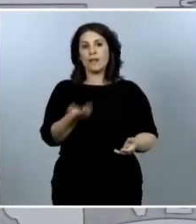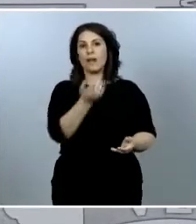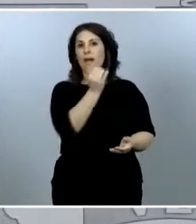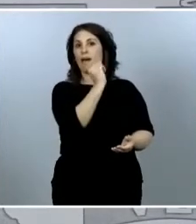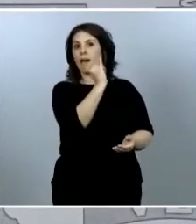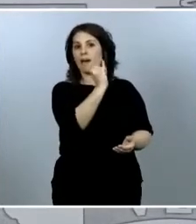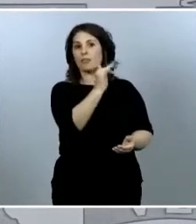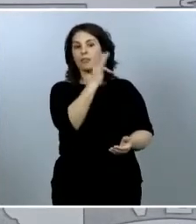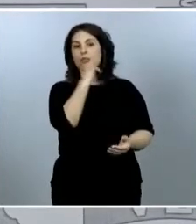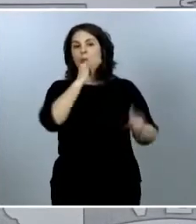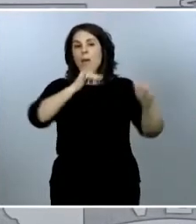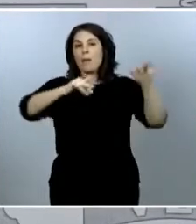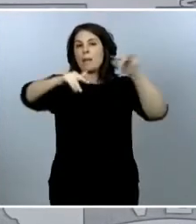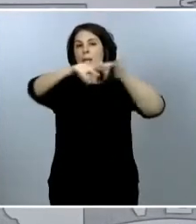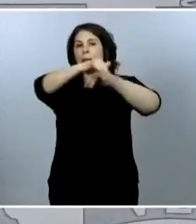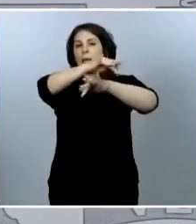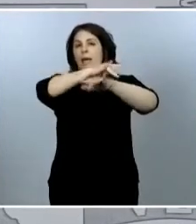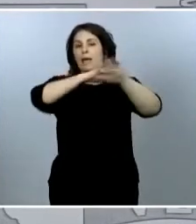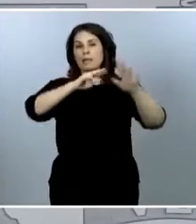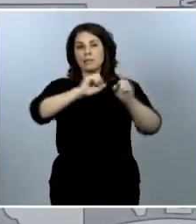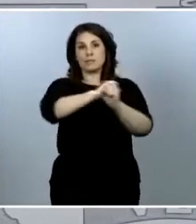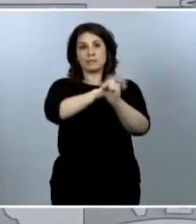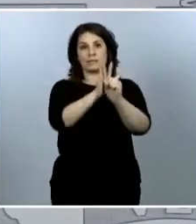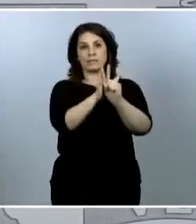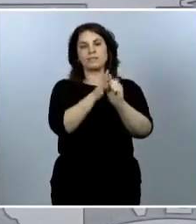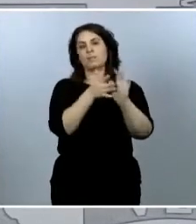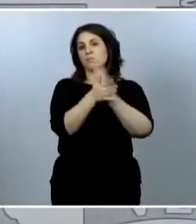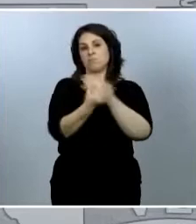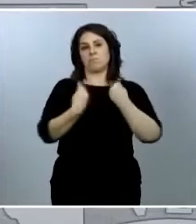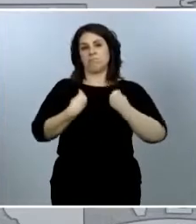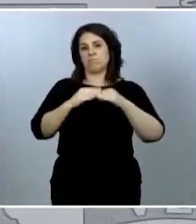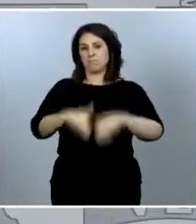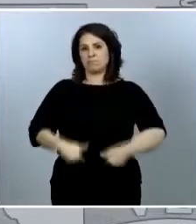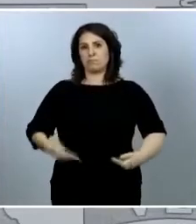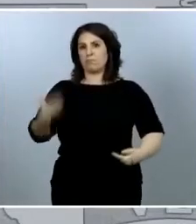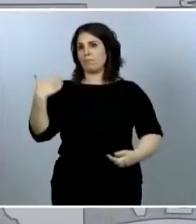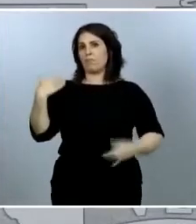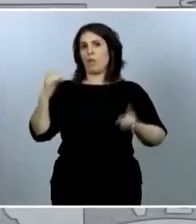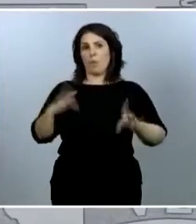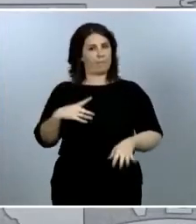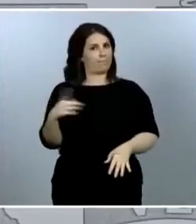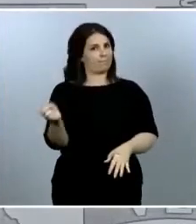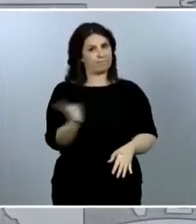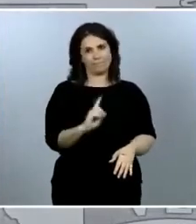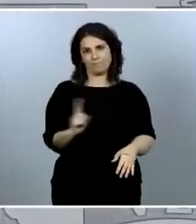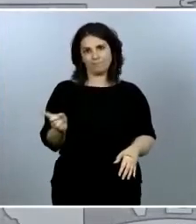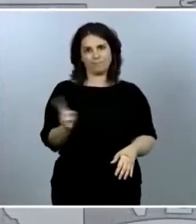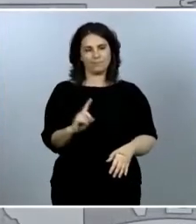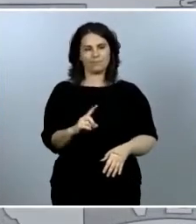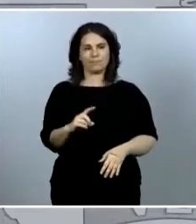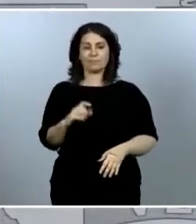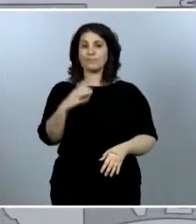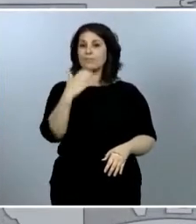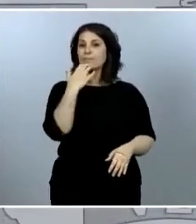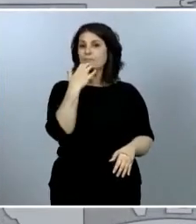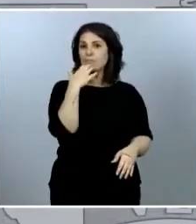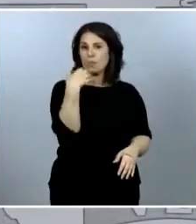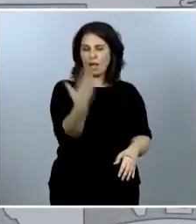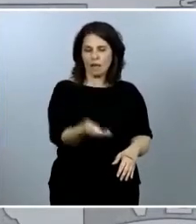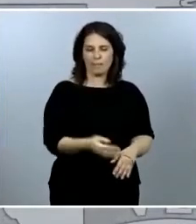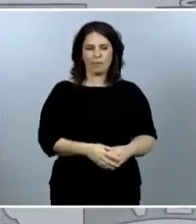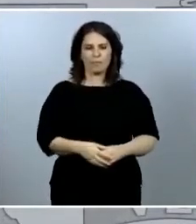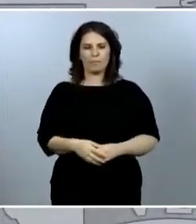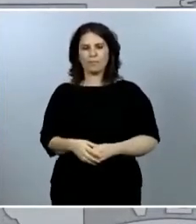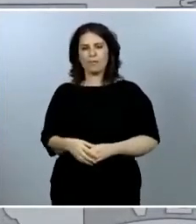antes. No es algo nuevo en nuestras sociedades. Pensemos, por ejemplo, que la irrupción a gran escala del terrorismo internacional impuso